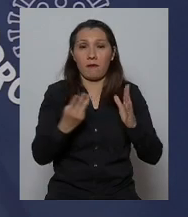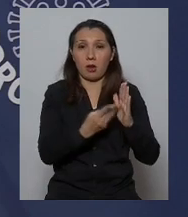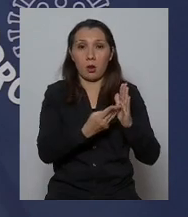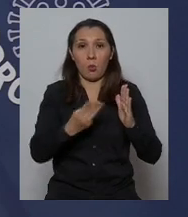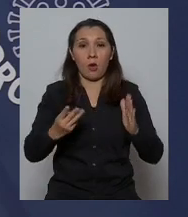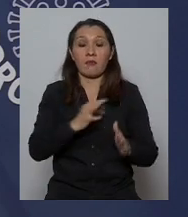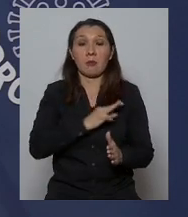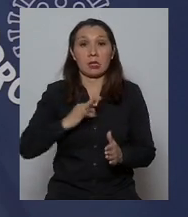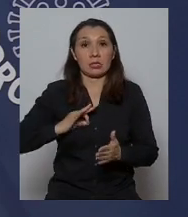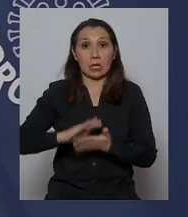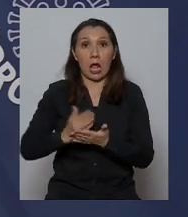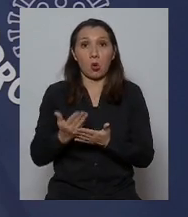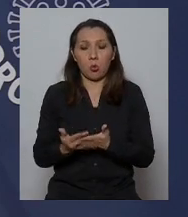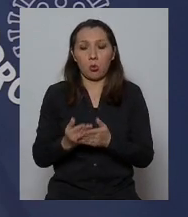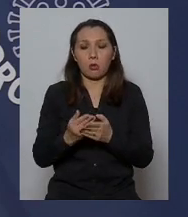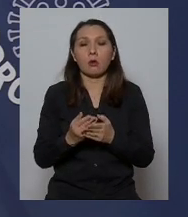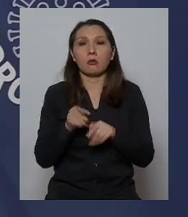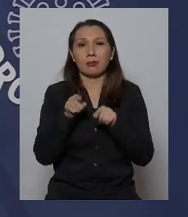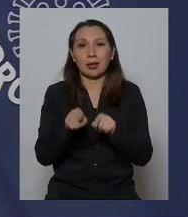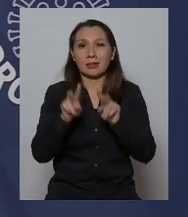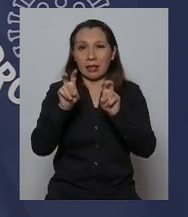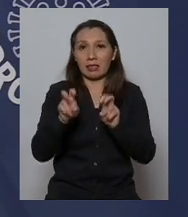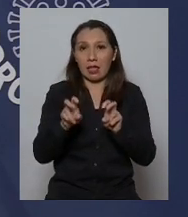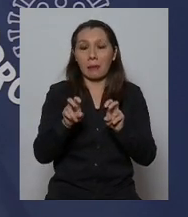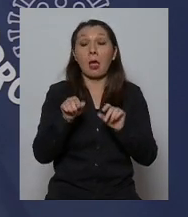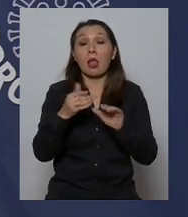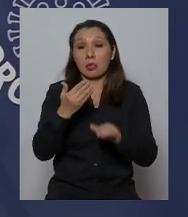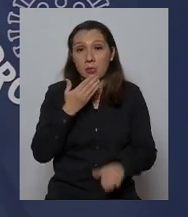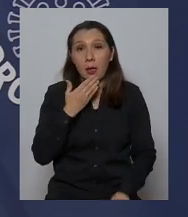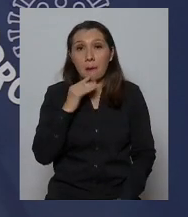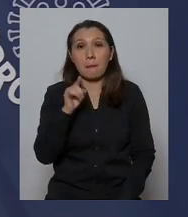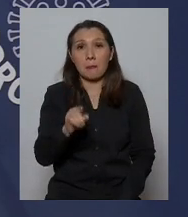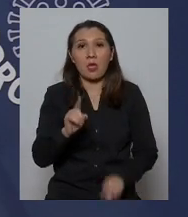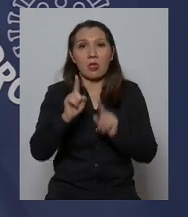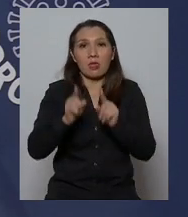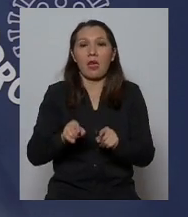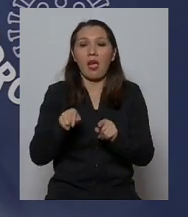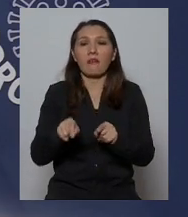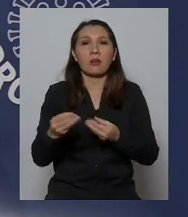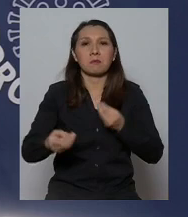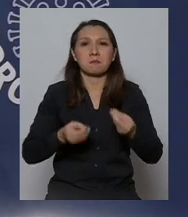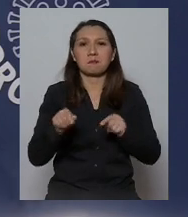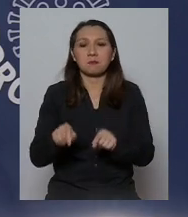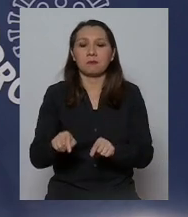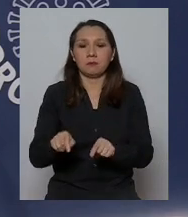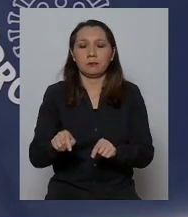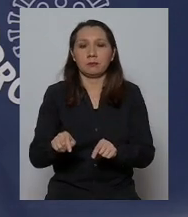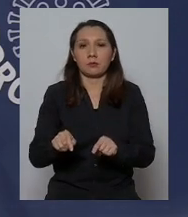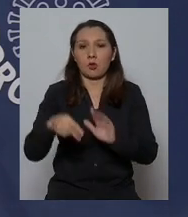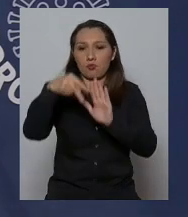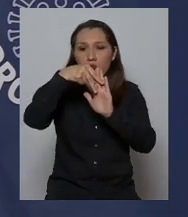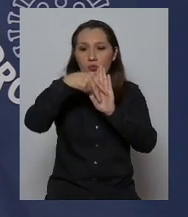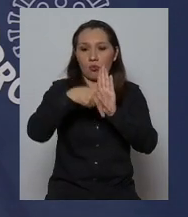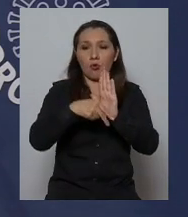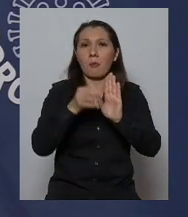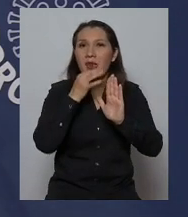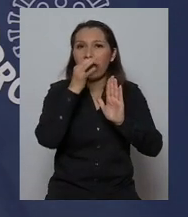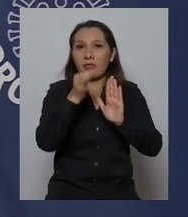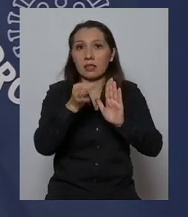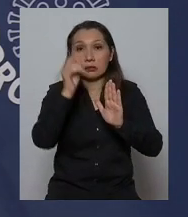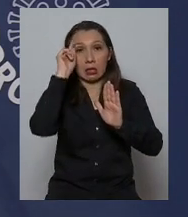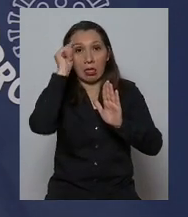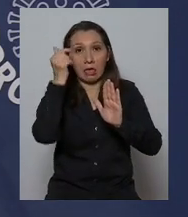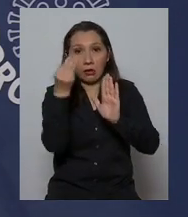página web del ministerio en este sentido y también corresponde a las normativas a las